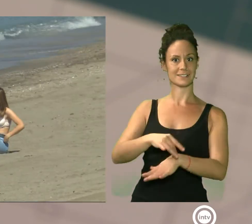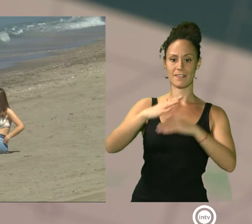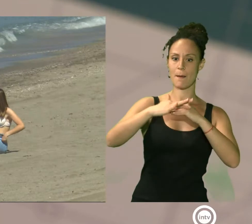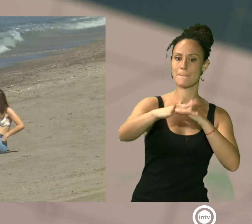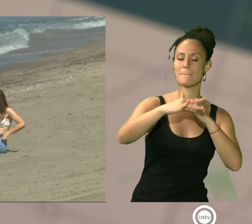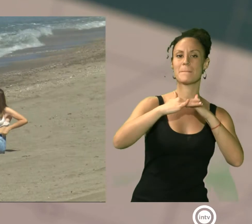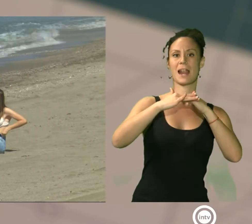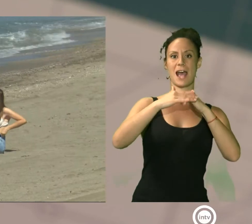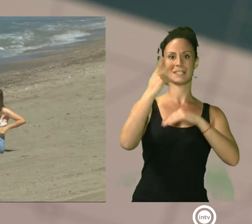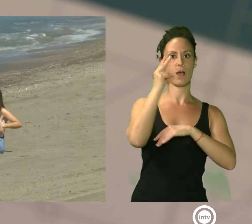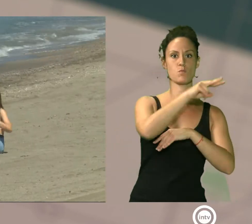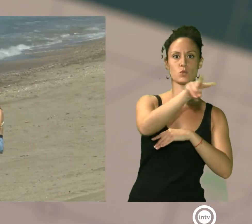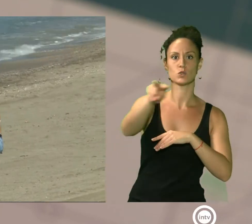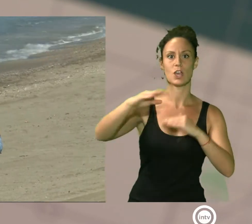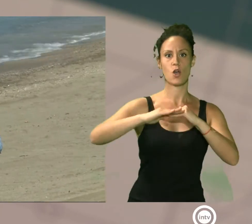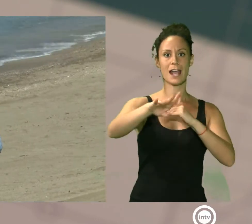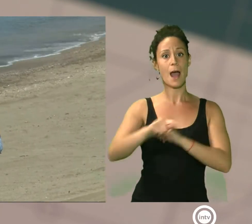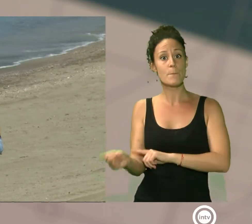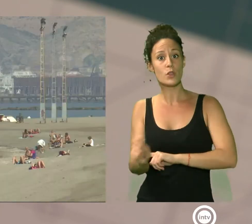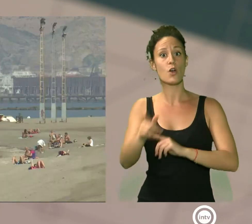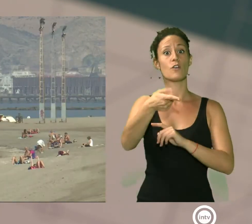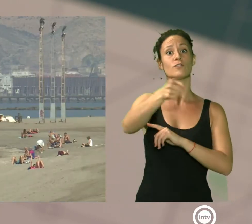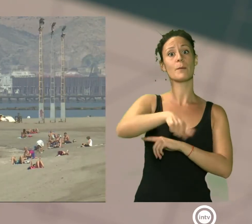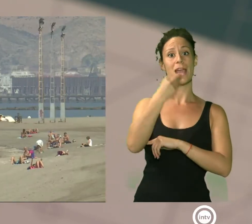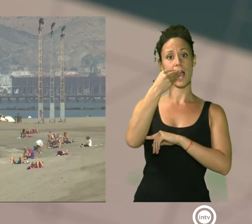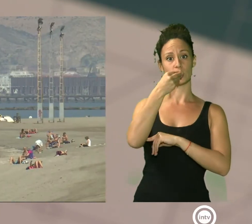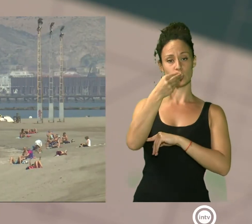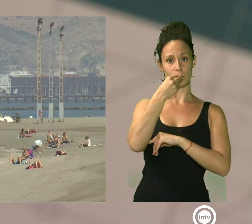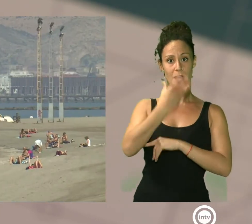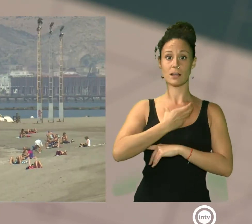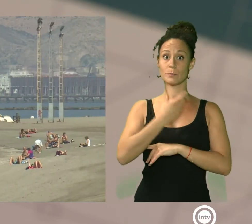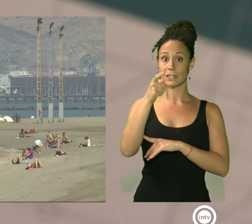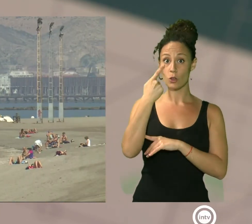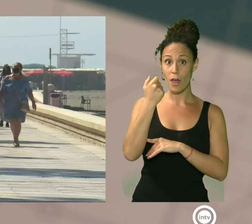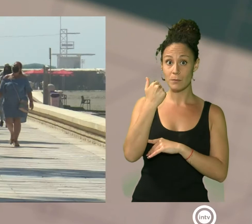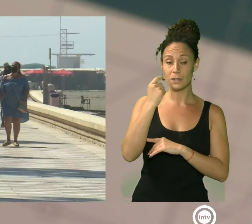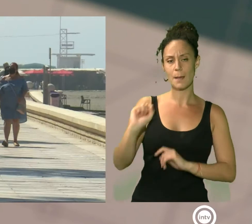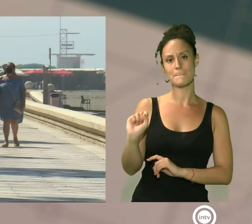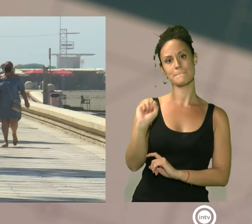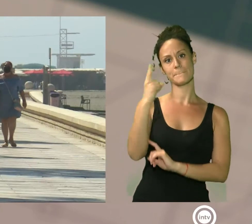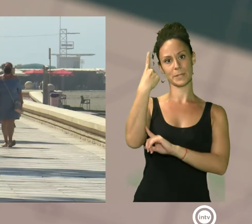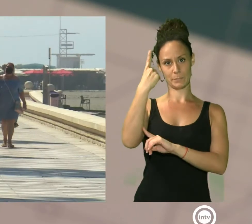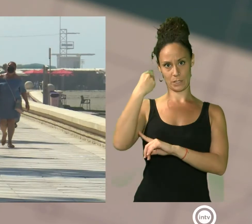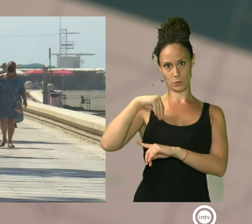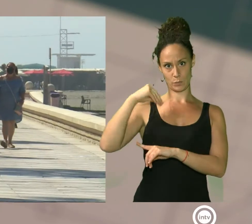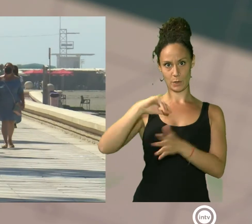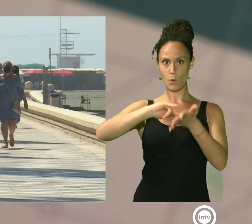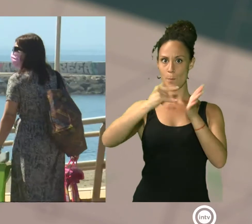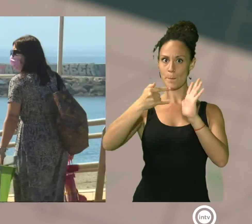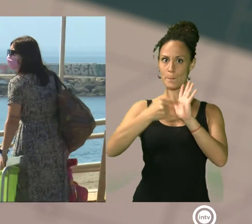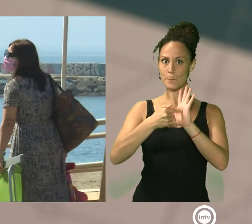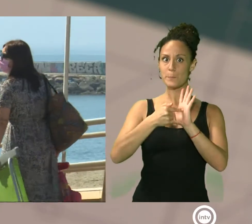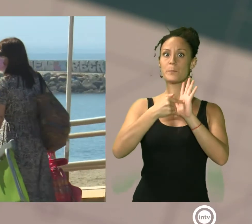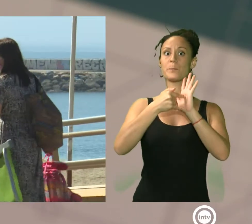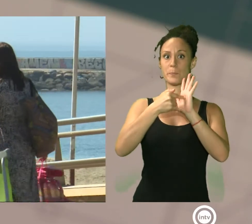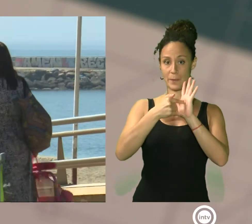museos, campos de golf y gastronomía. Recuerdan además que el Ayuntamiento de Almería ha sido el primero en poner en marcha un plan de contingencia